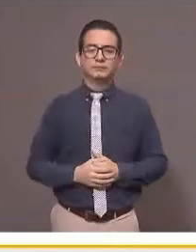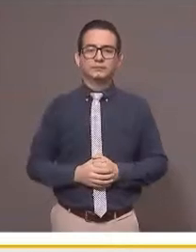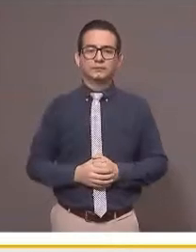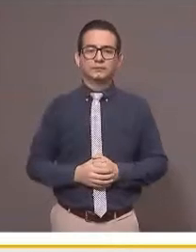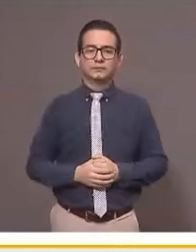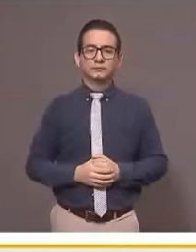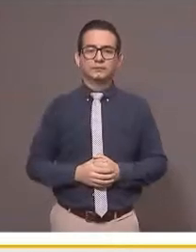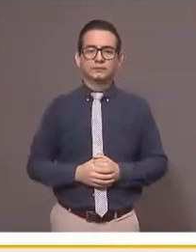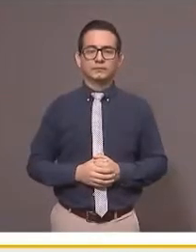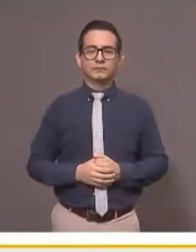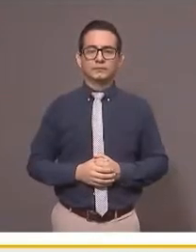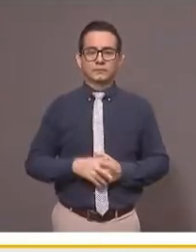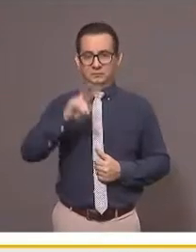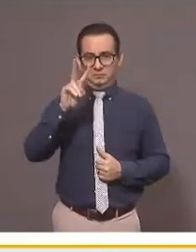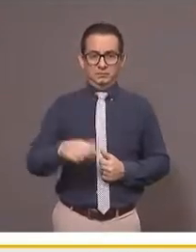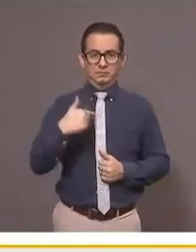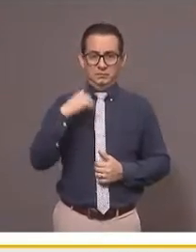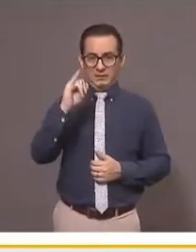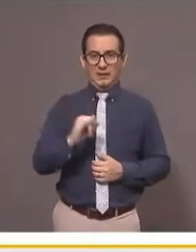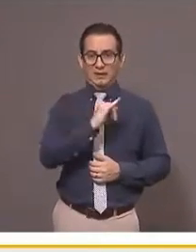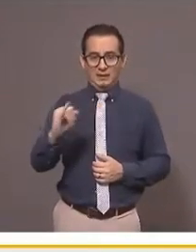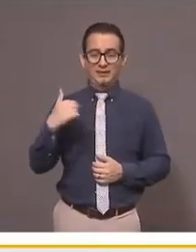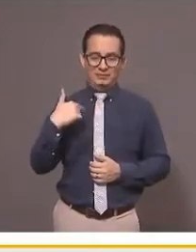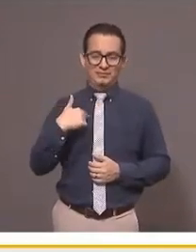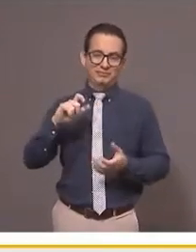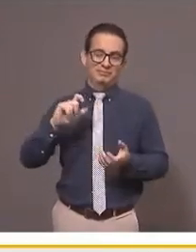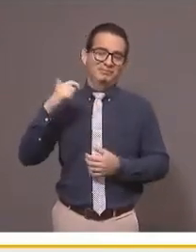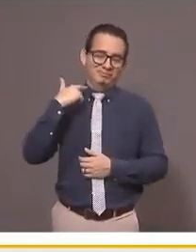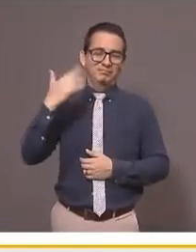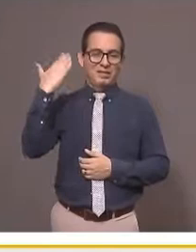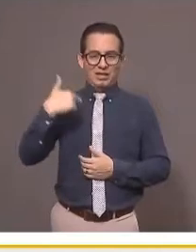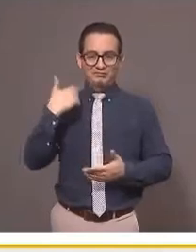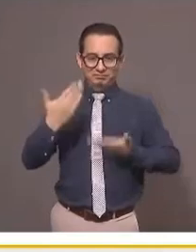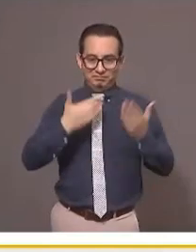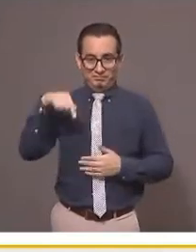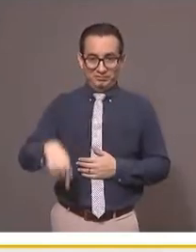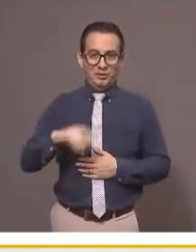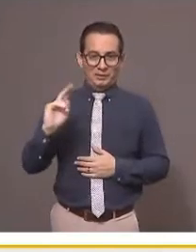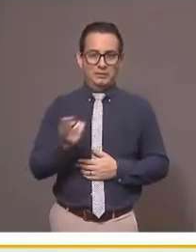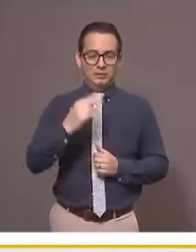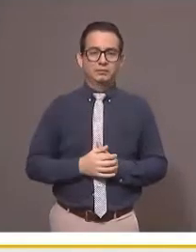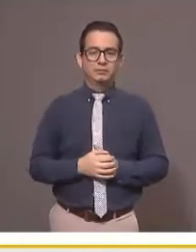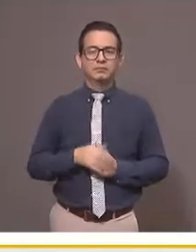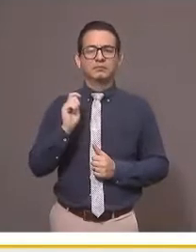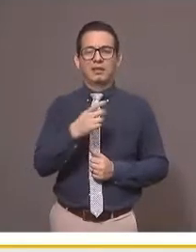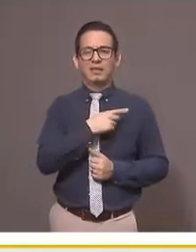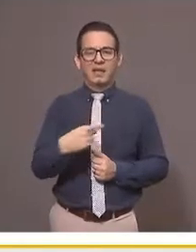Me enseñó el ITESO, la universidad de la cual soy egresado, es la decencia.